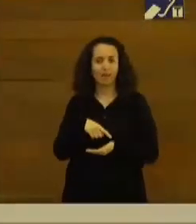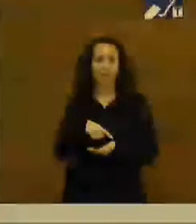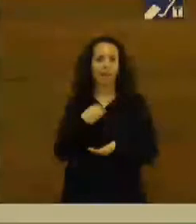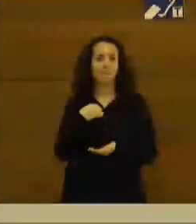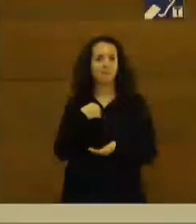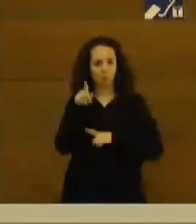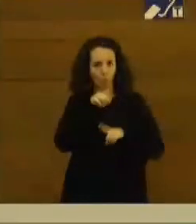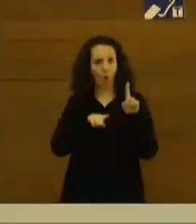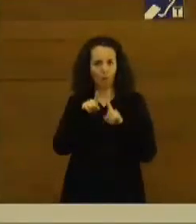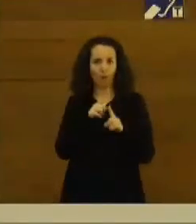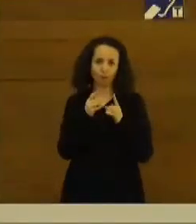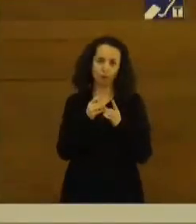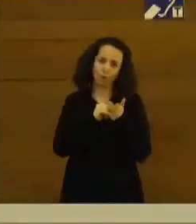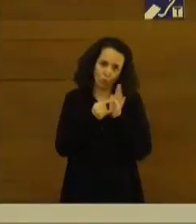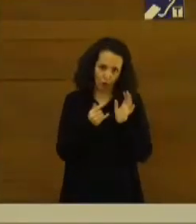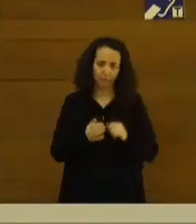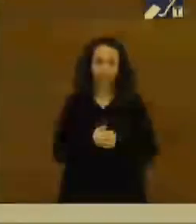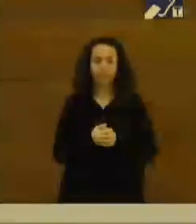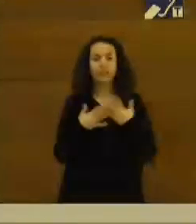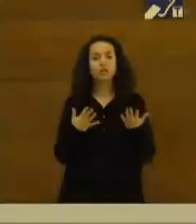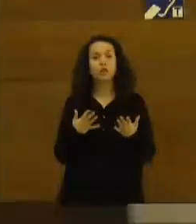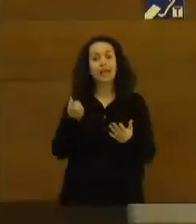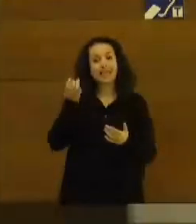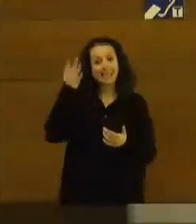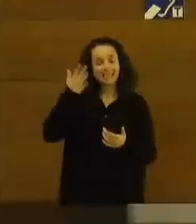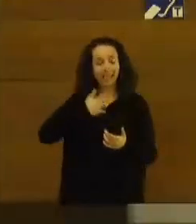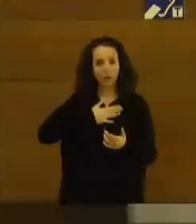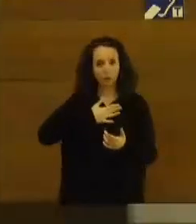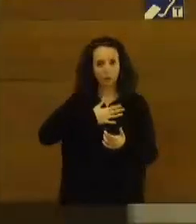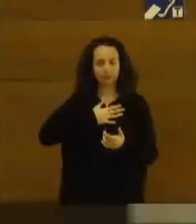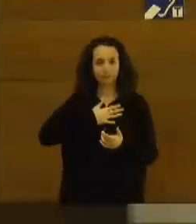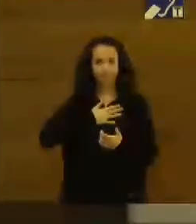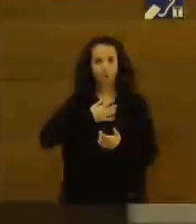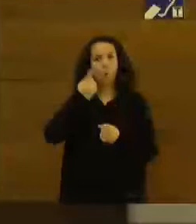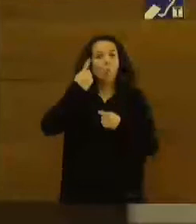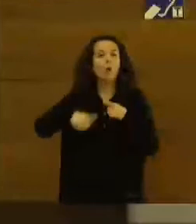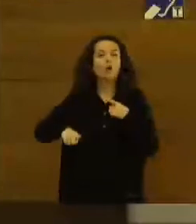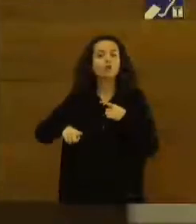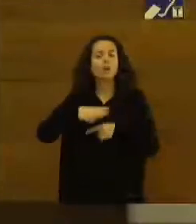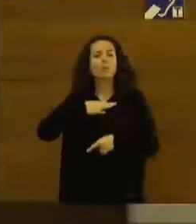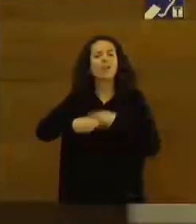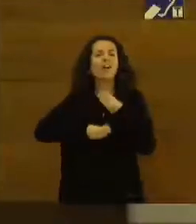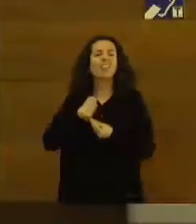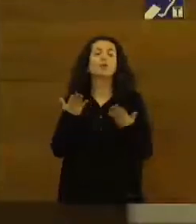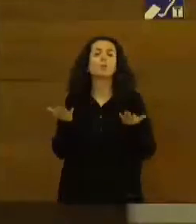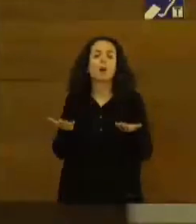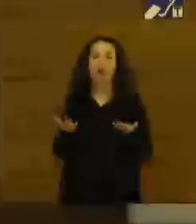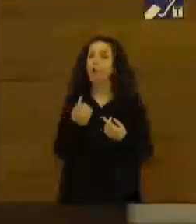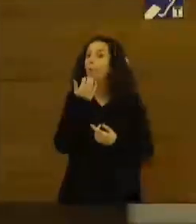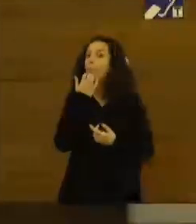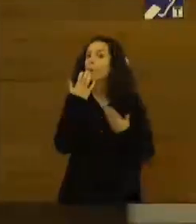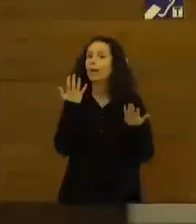importante problema. Y se nos ha ocurrido que una de las muchas cosas que podríamos hacer una sería sin duda alguna